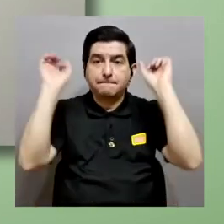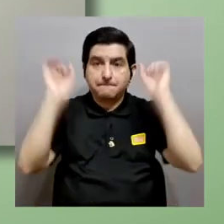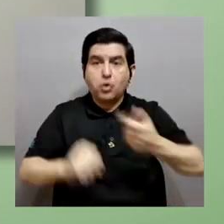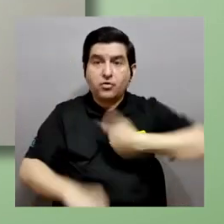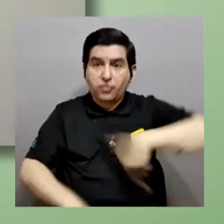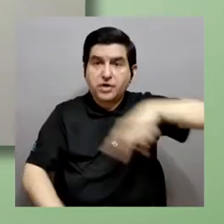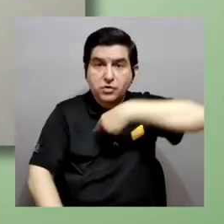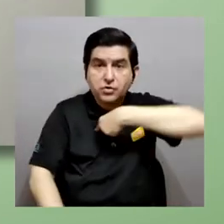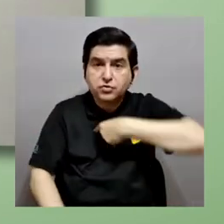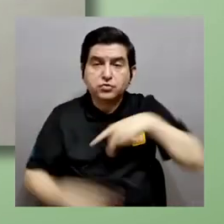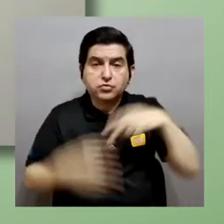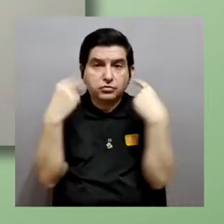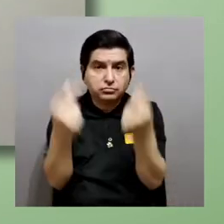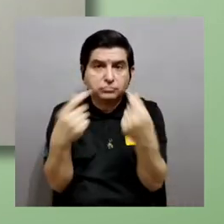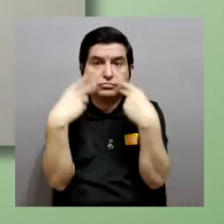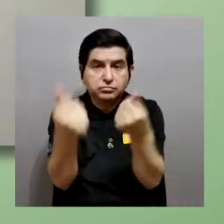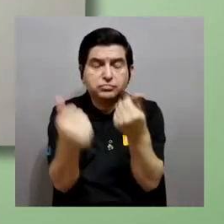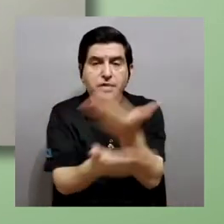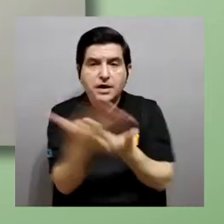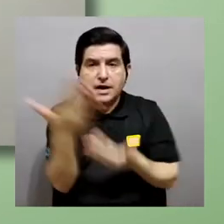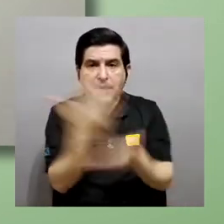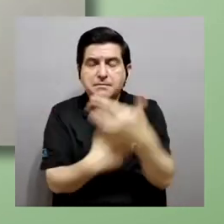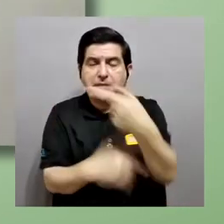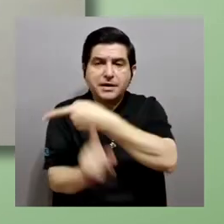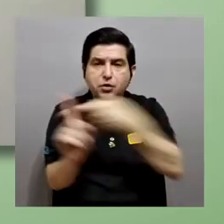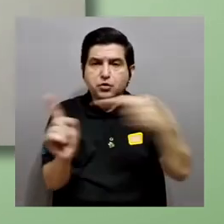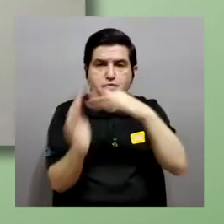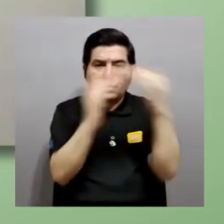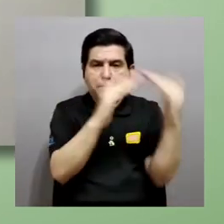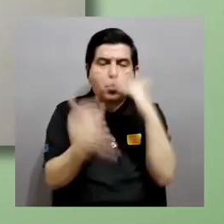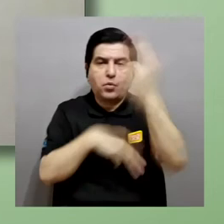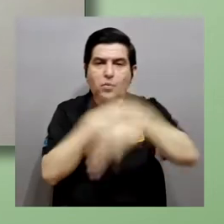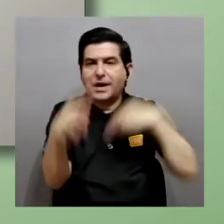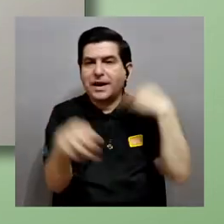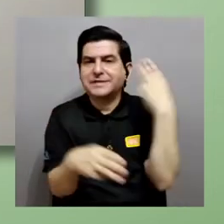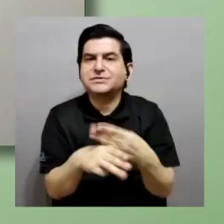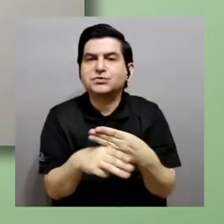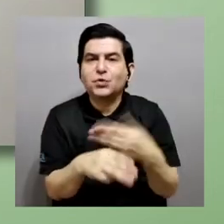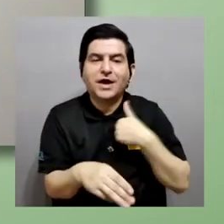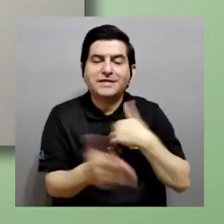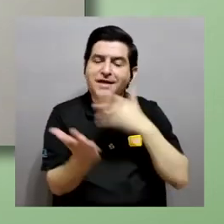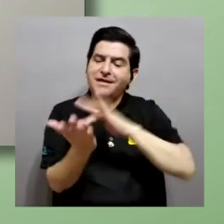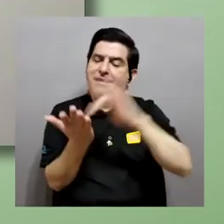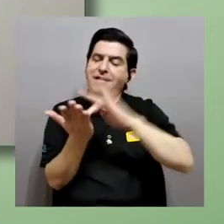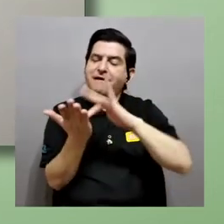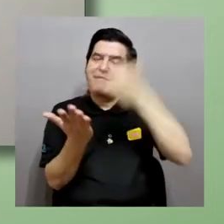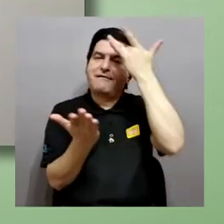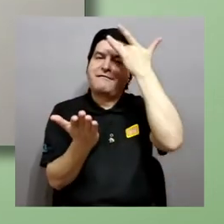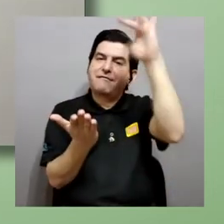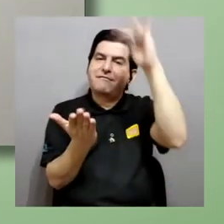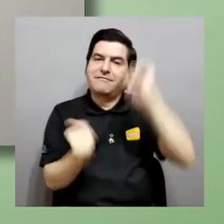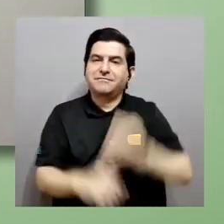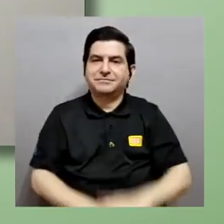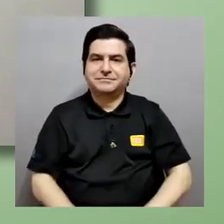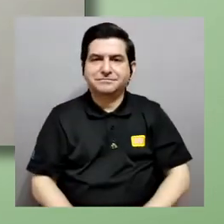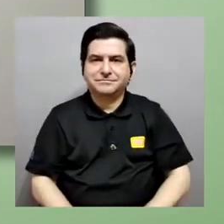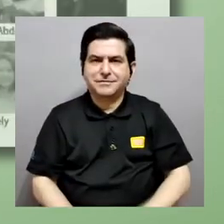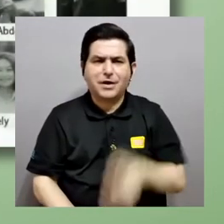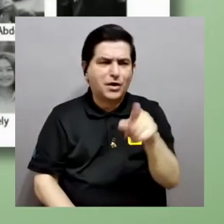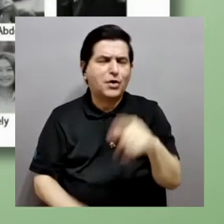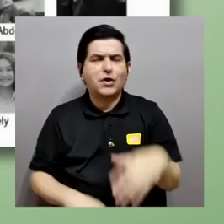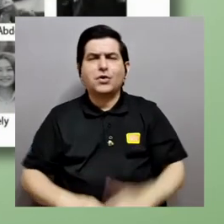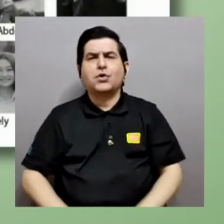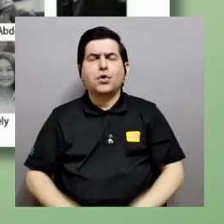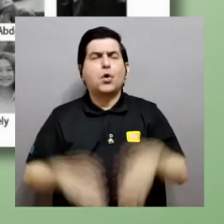podemos poner rápidamente en las manos de la mitad de la población mundial que tiene teléfonos inteligentes. Es